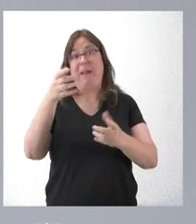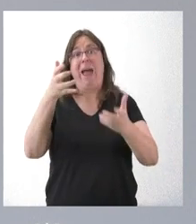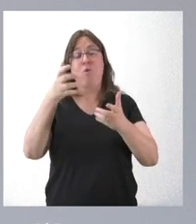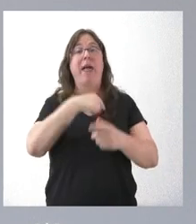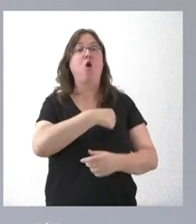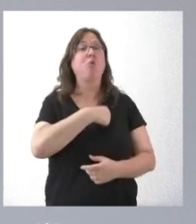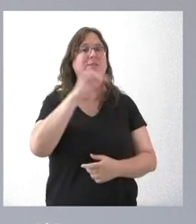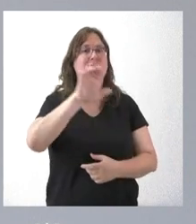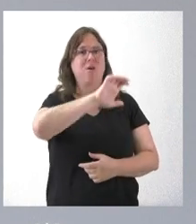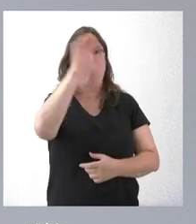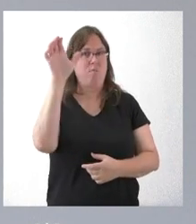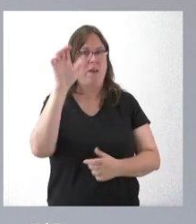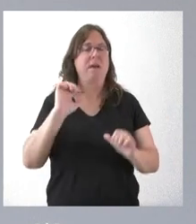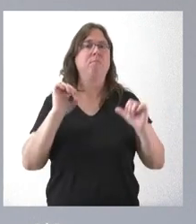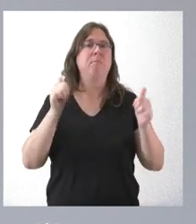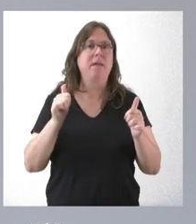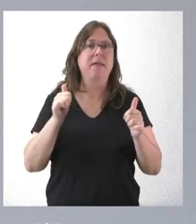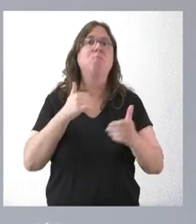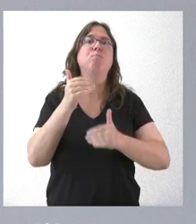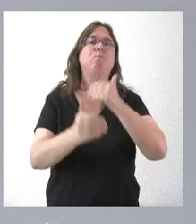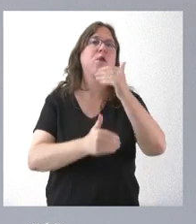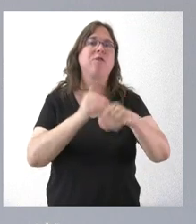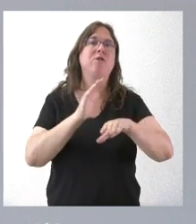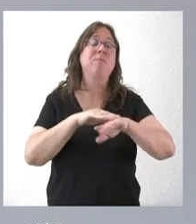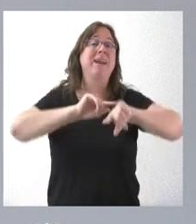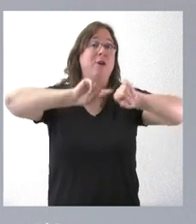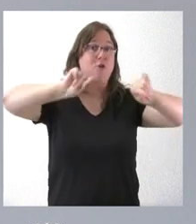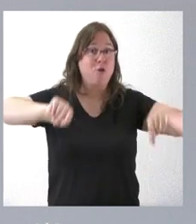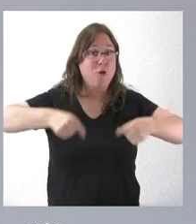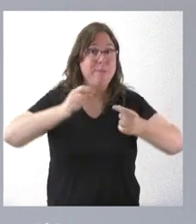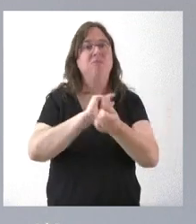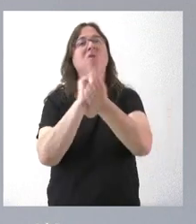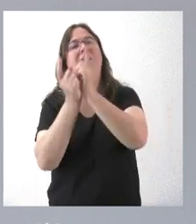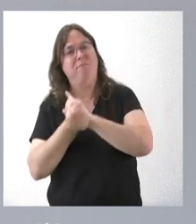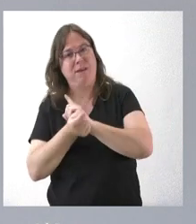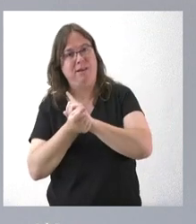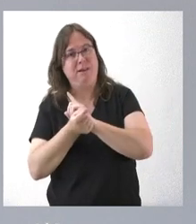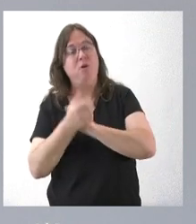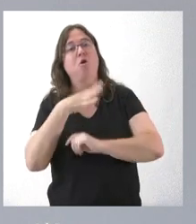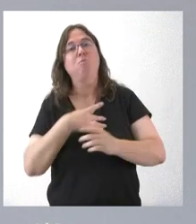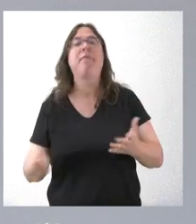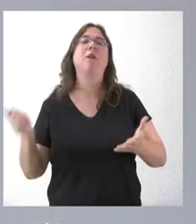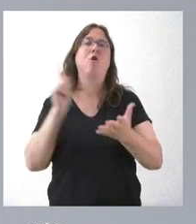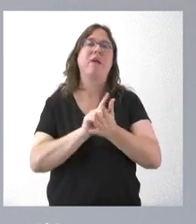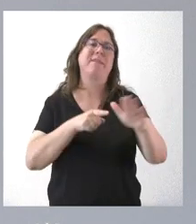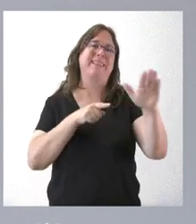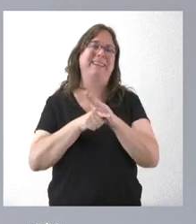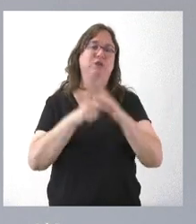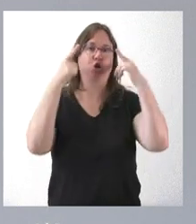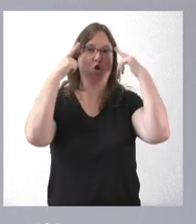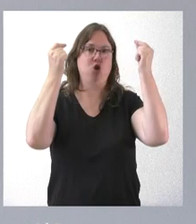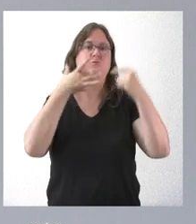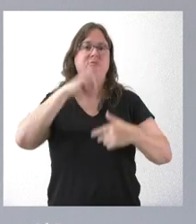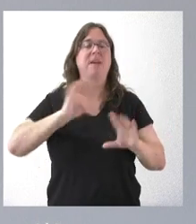Europea haya puesto en marcha el procedimiento para cambiar el convenio de Berna y poder recuperar la gestión del lobo por parte de